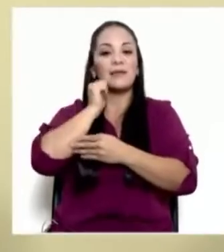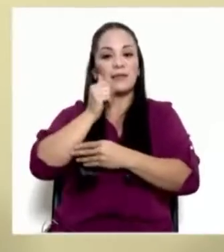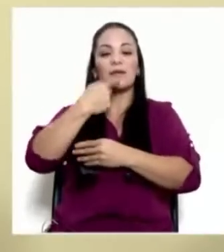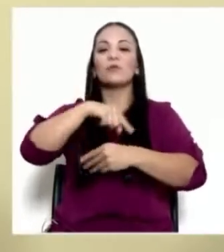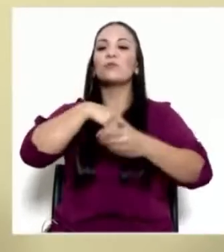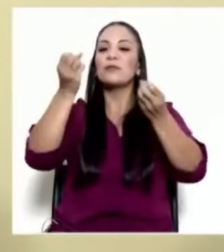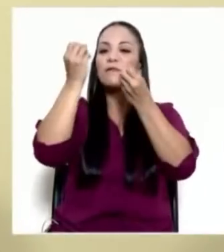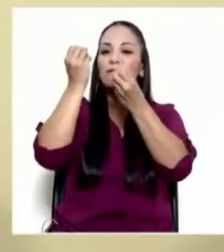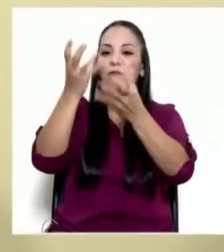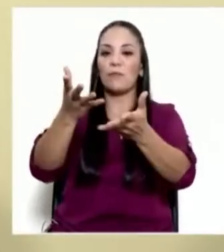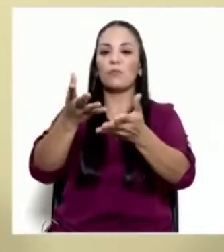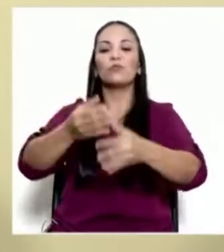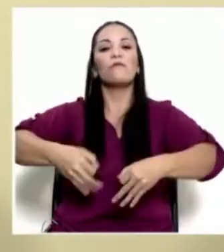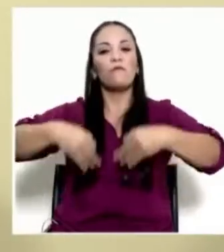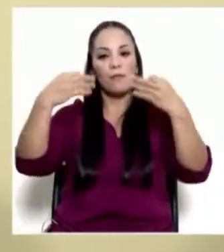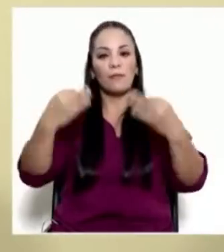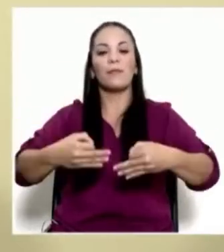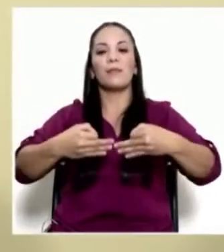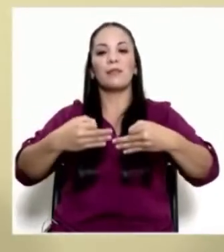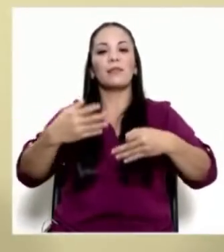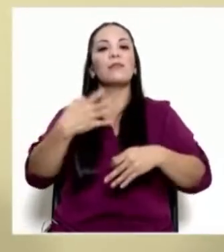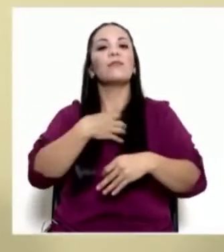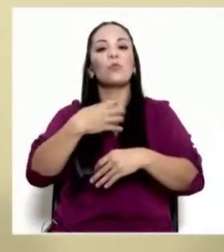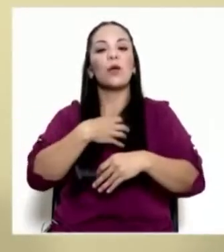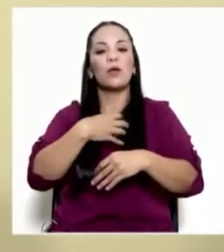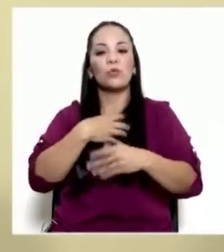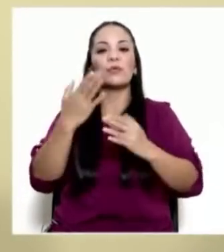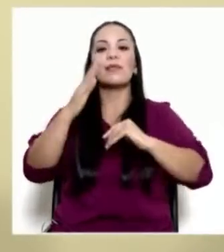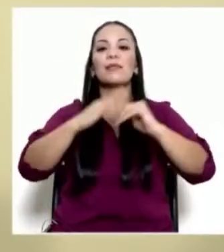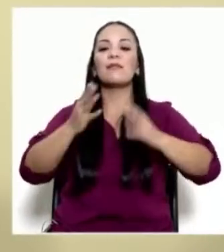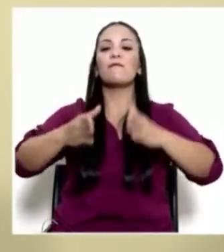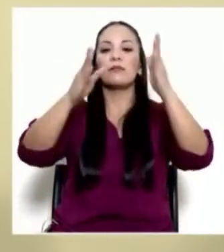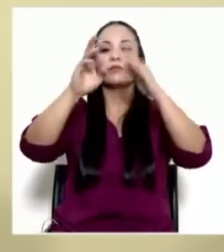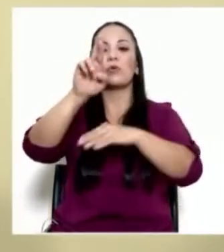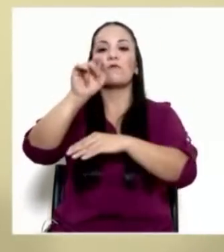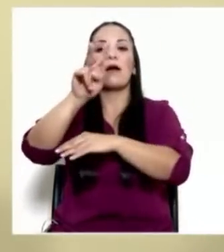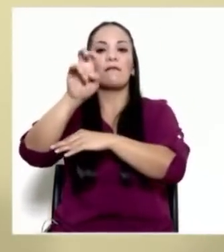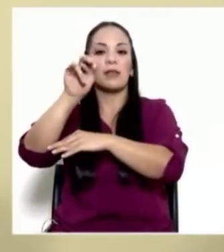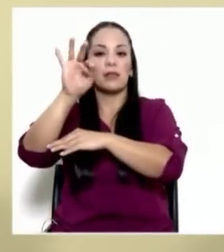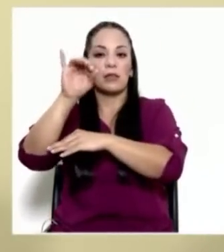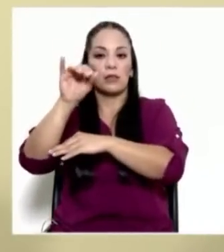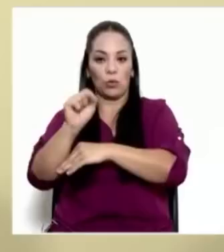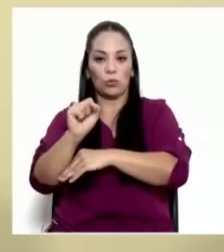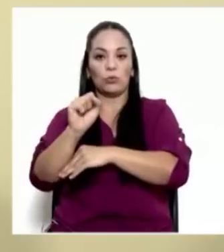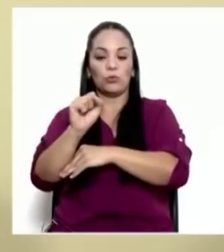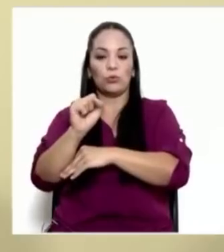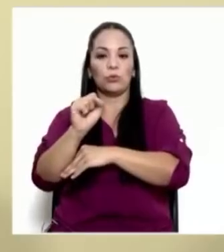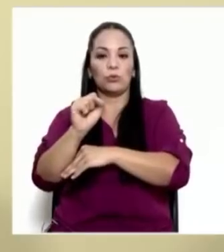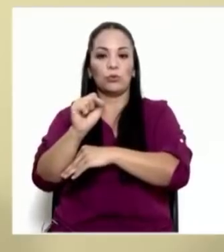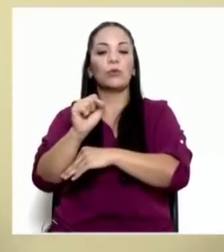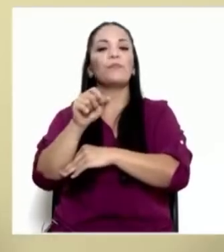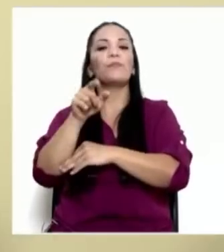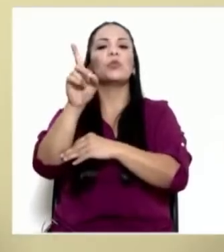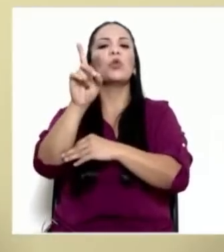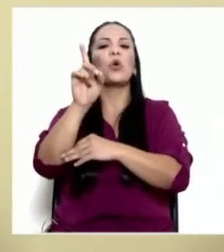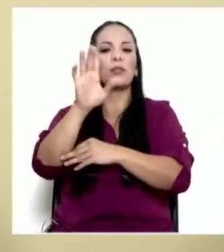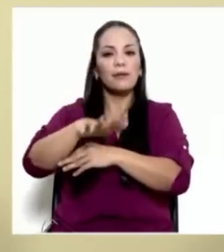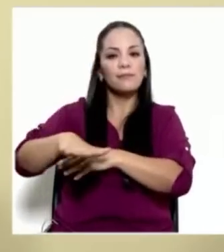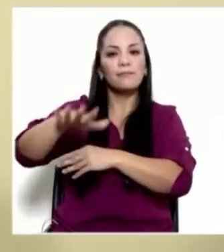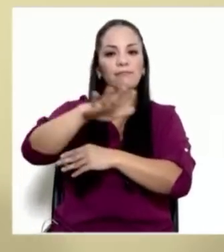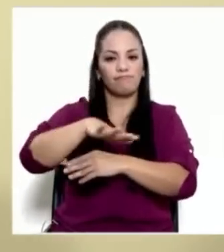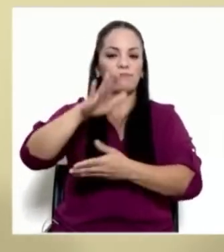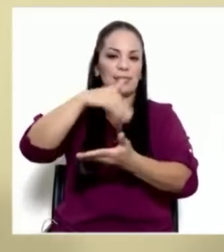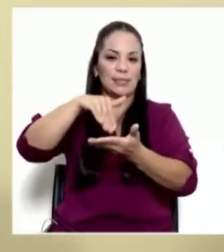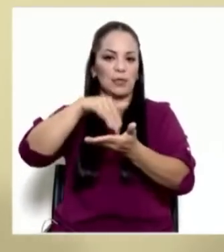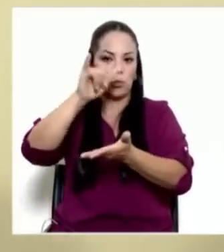comunicamos formalmente a los dueños del edificio Raventos, que se ubica en el